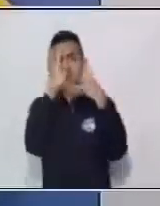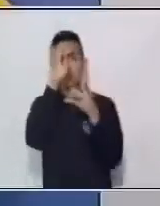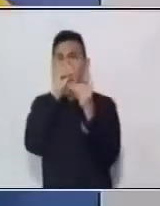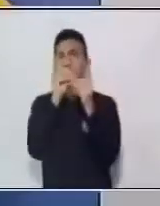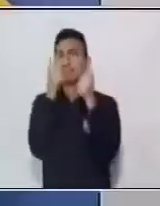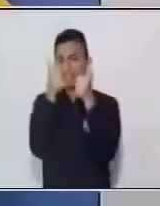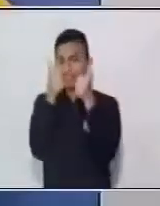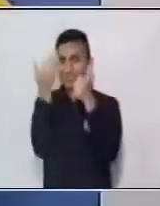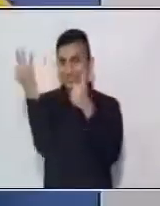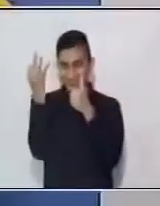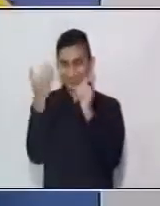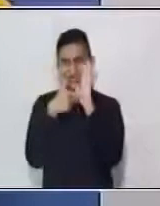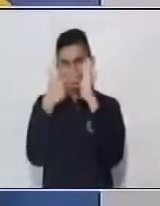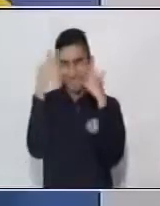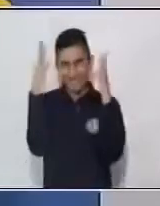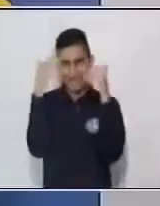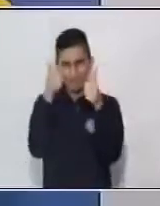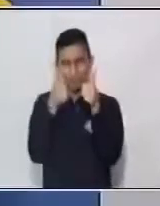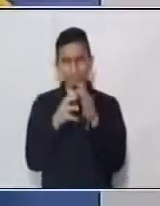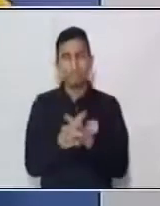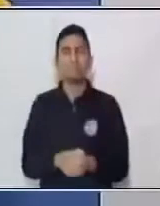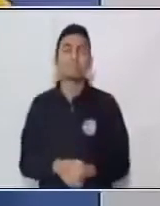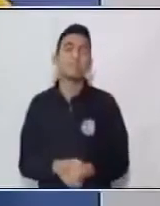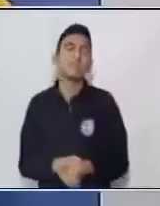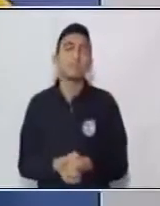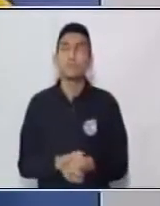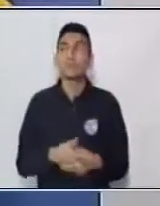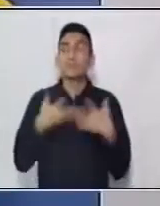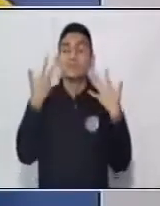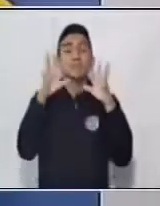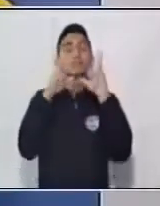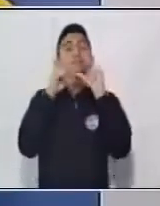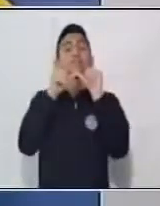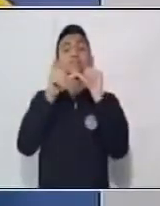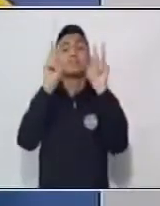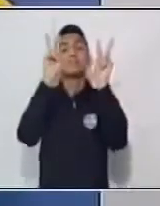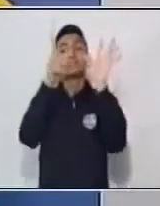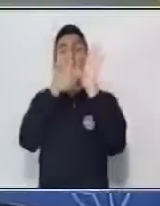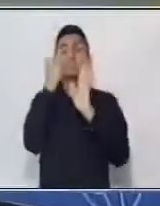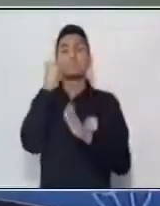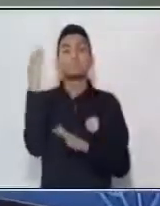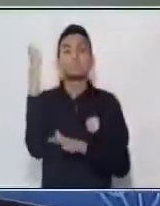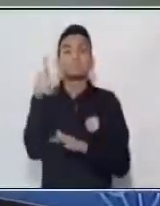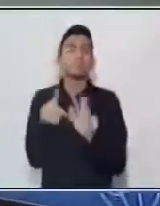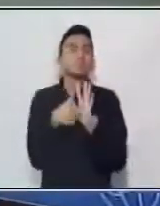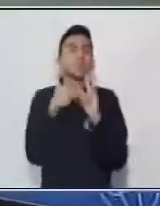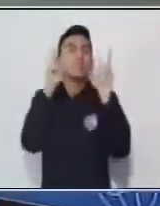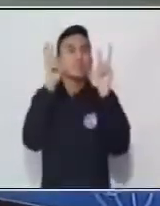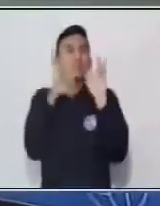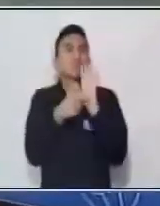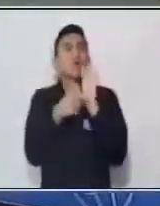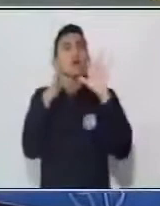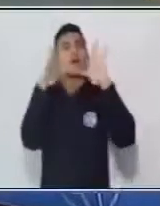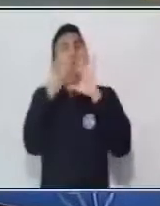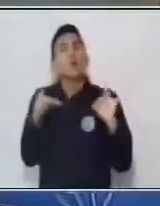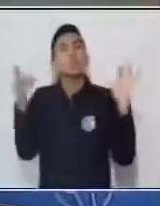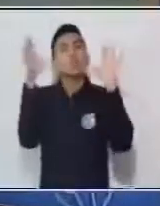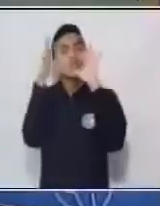Lo hicieron excelente. Muy buen trabajo. Vamos a continuar. Les voy a contar otra historia.